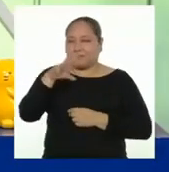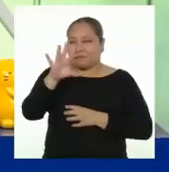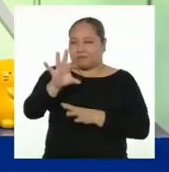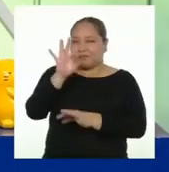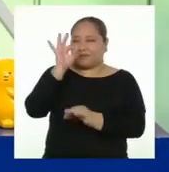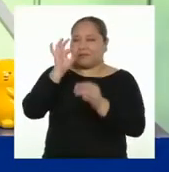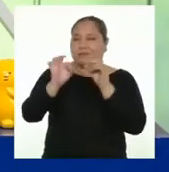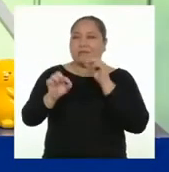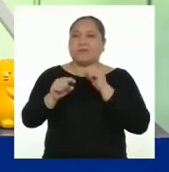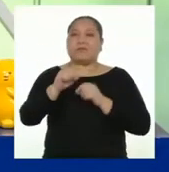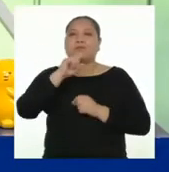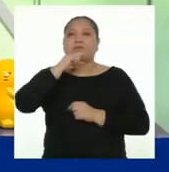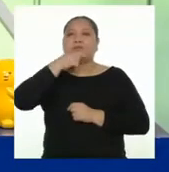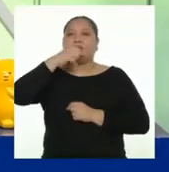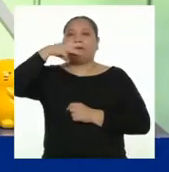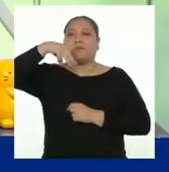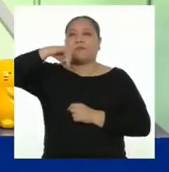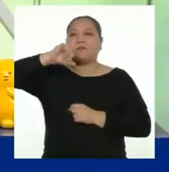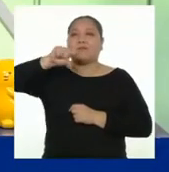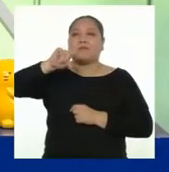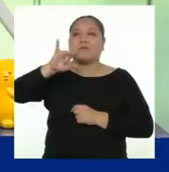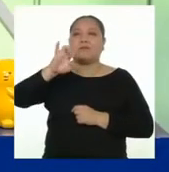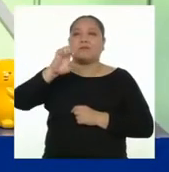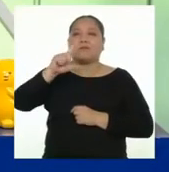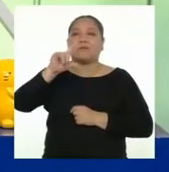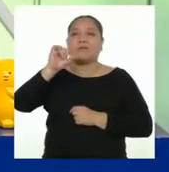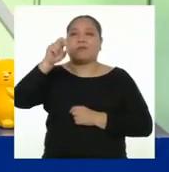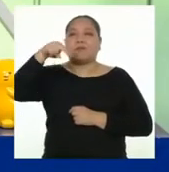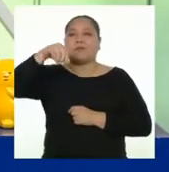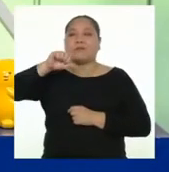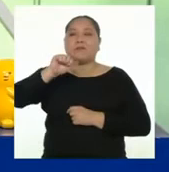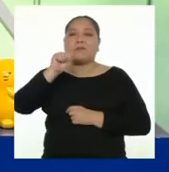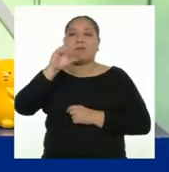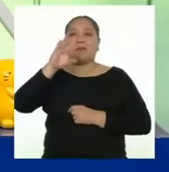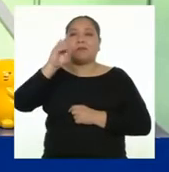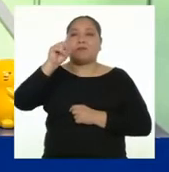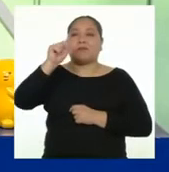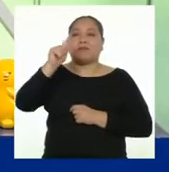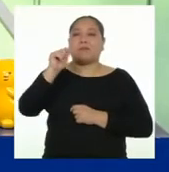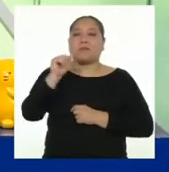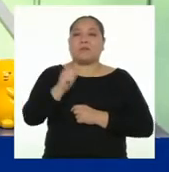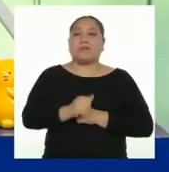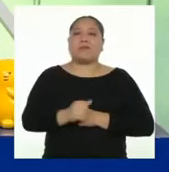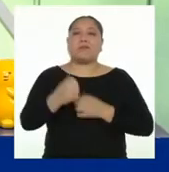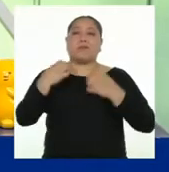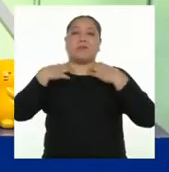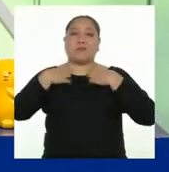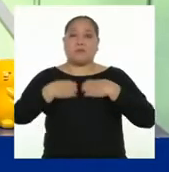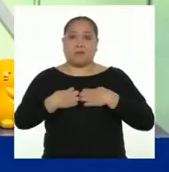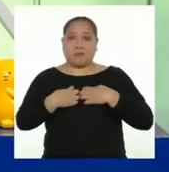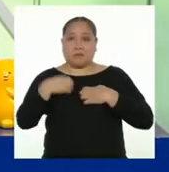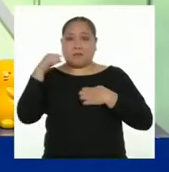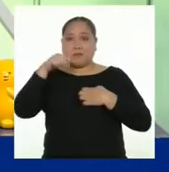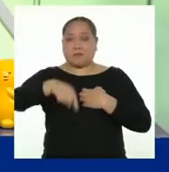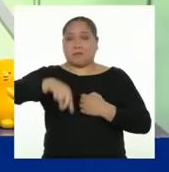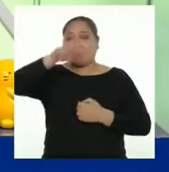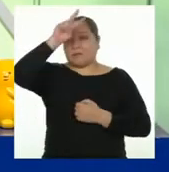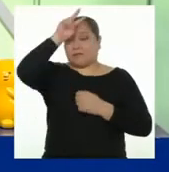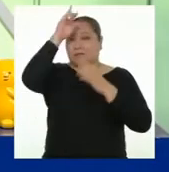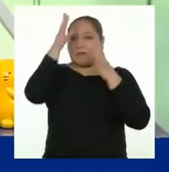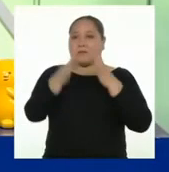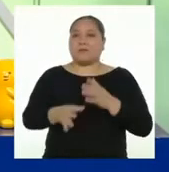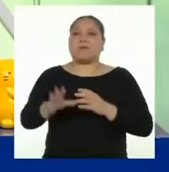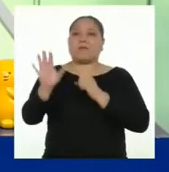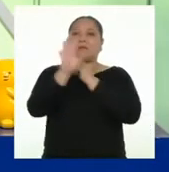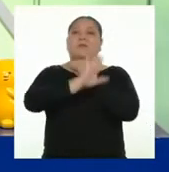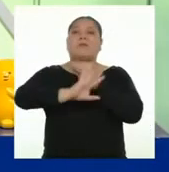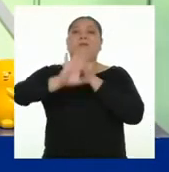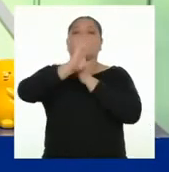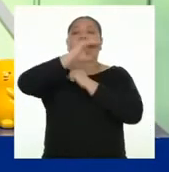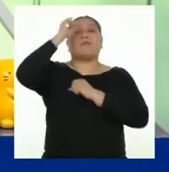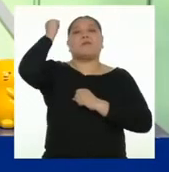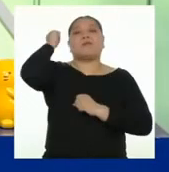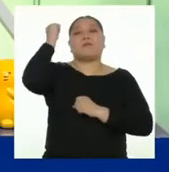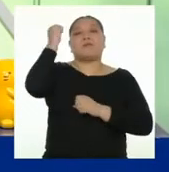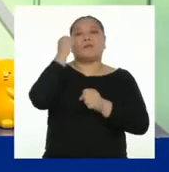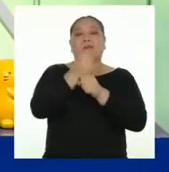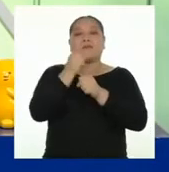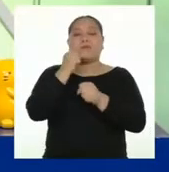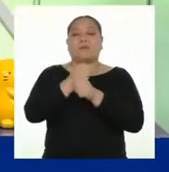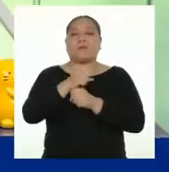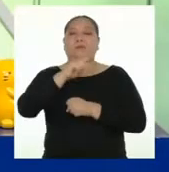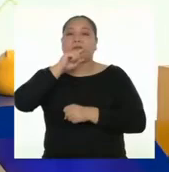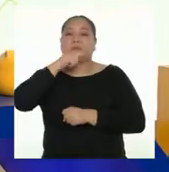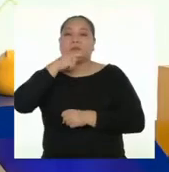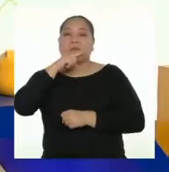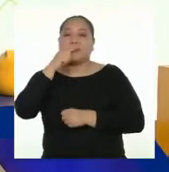mujer llamada Miguelina Costa, quien fue la abogada peruana que ejerció esta labor y que defendió los derechos laborales de las mujeres